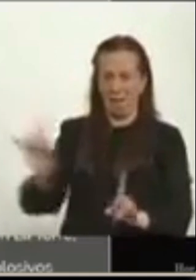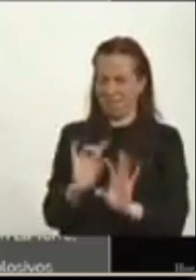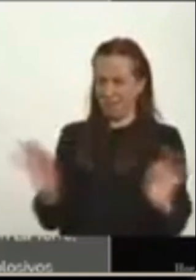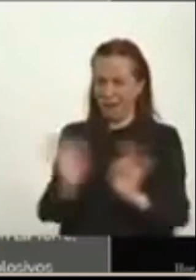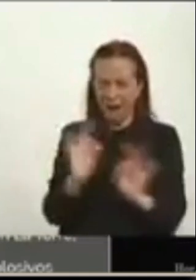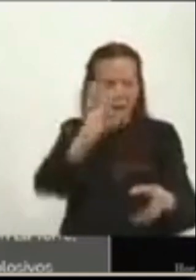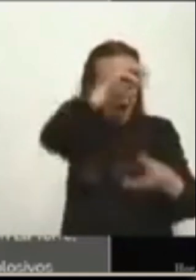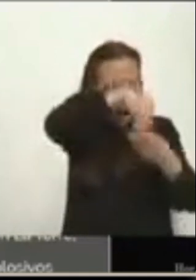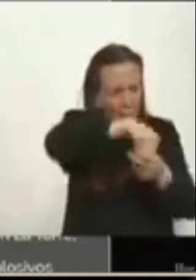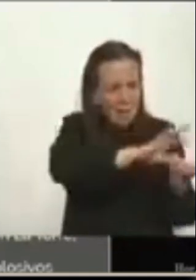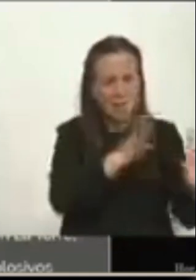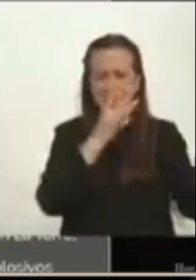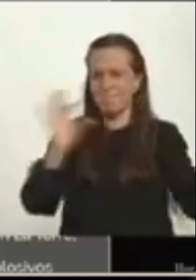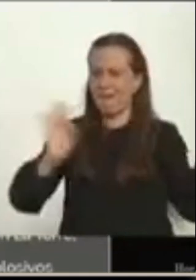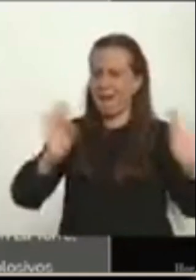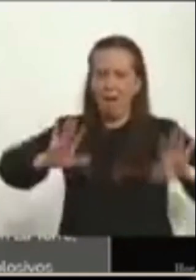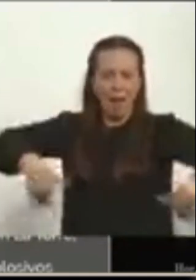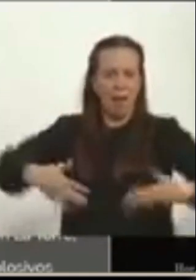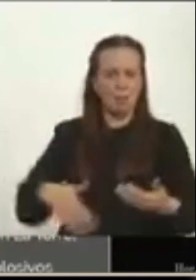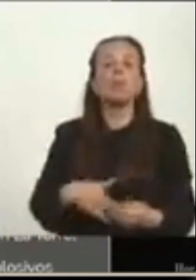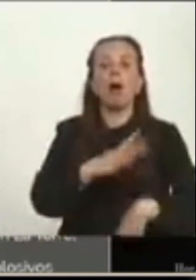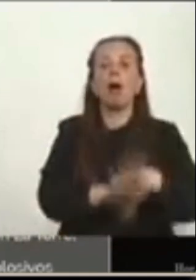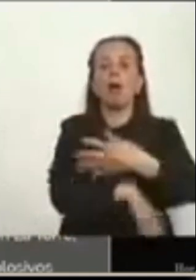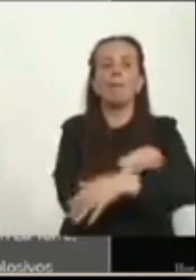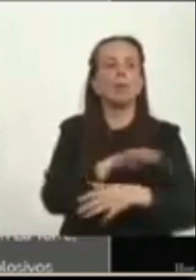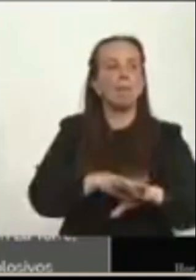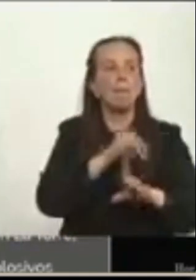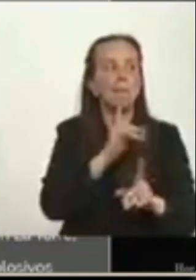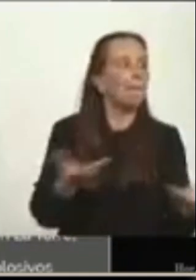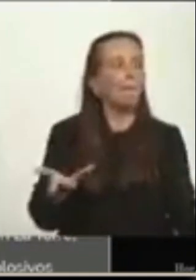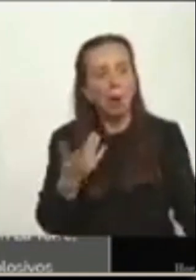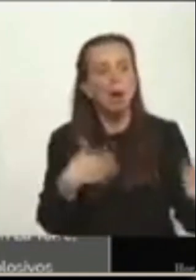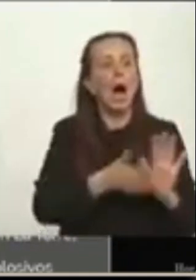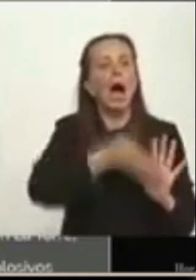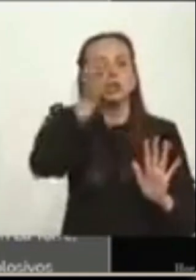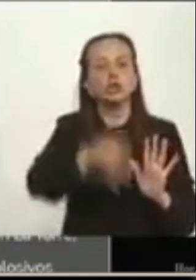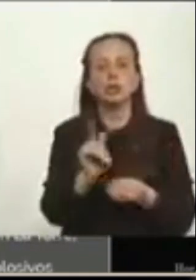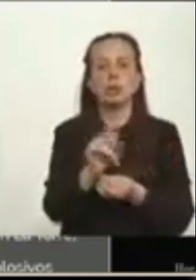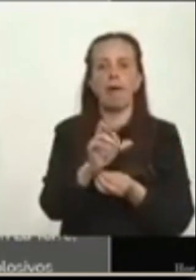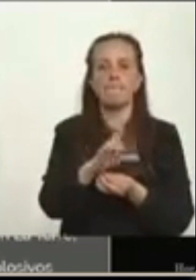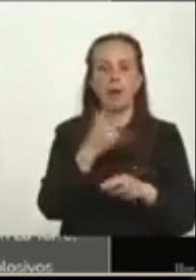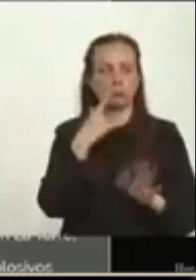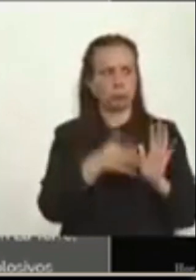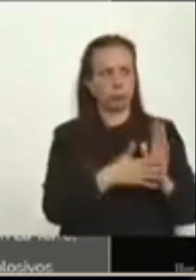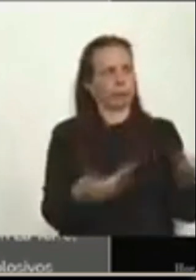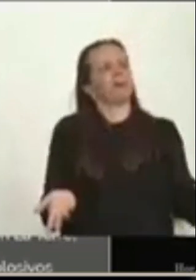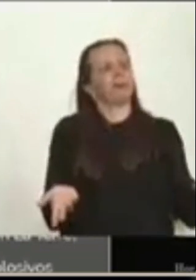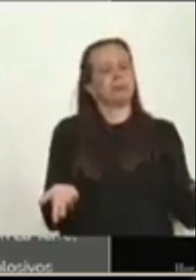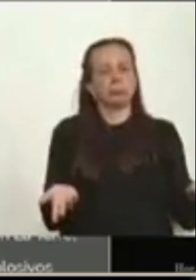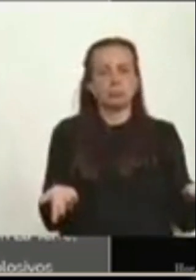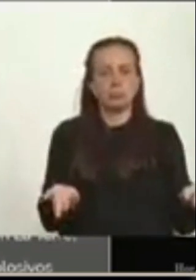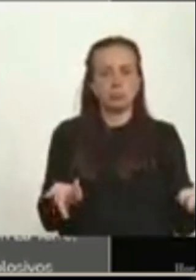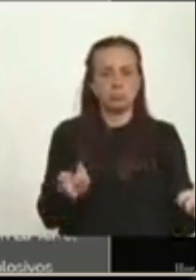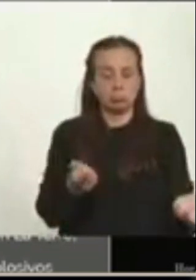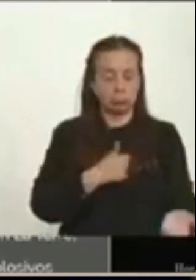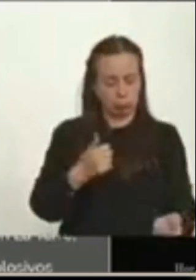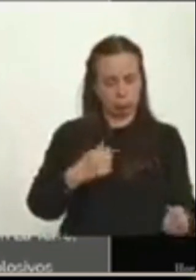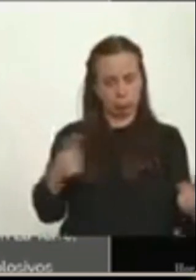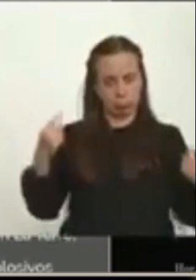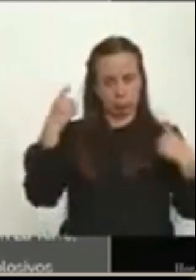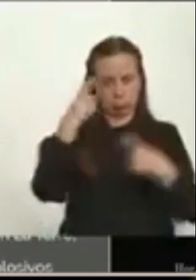ningún grupo armado. Y a esta fecha, el ministro de la Defensa no ha aportado ninguna prueba sobre esa afirmación suya. Yo me pregunto,